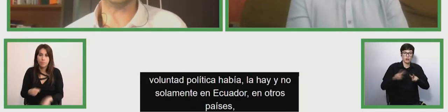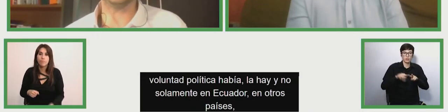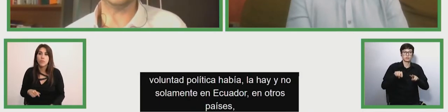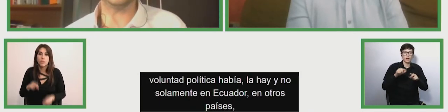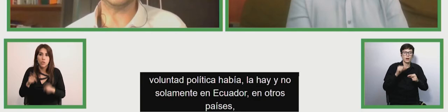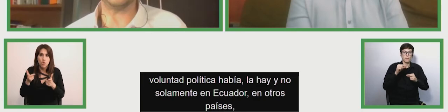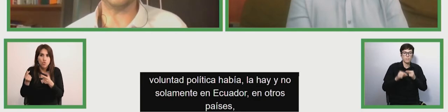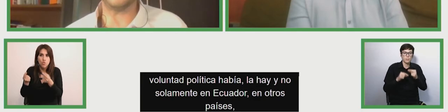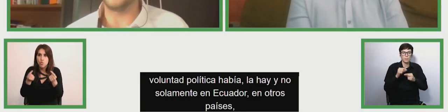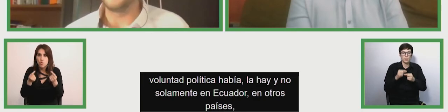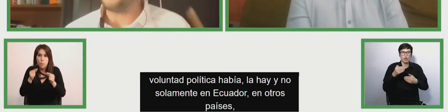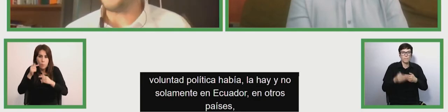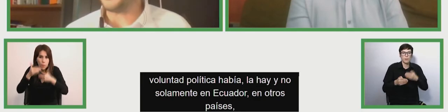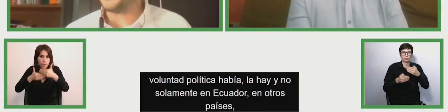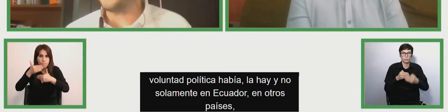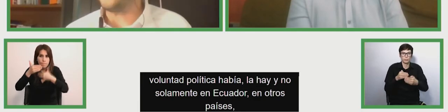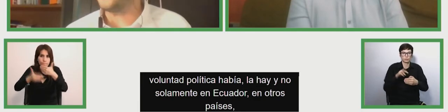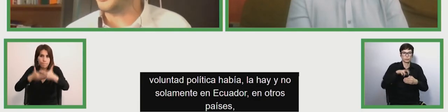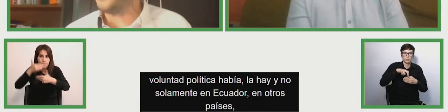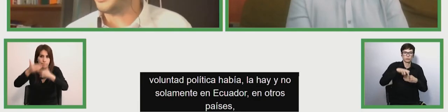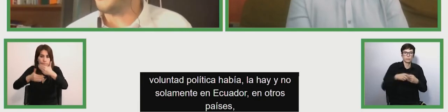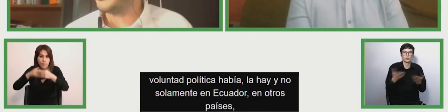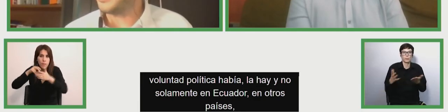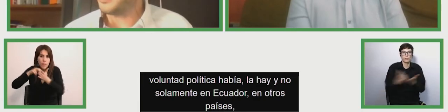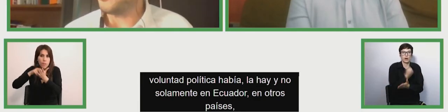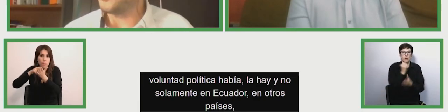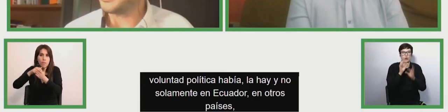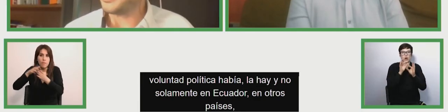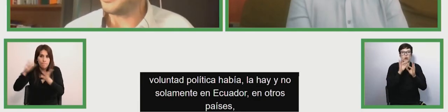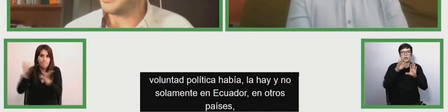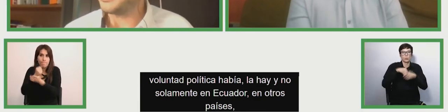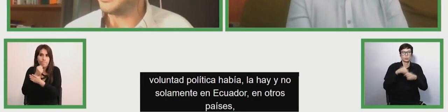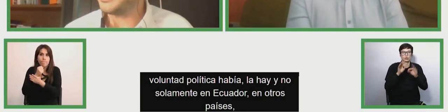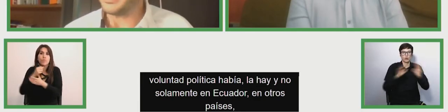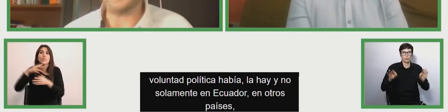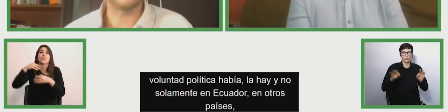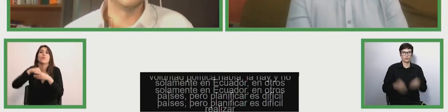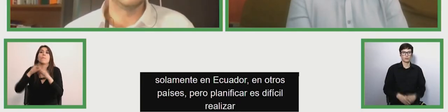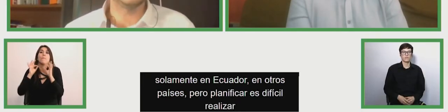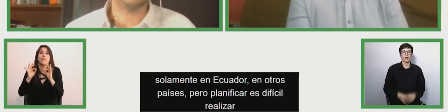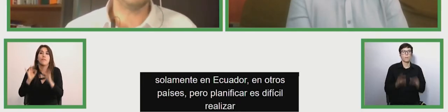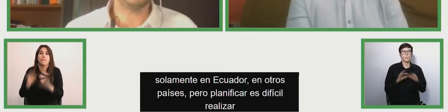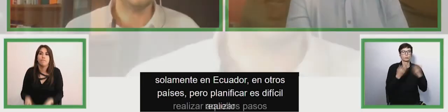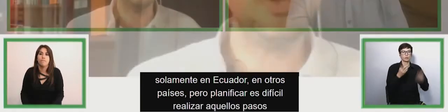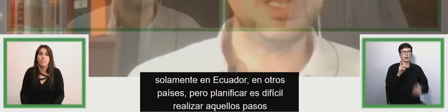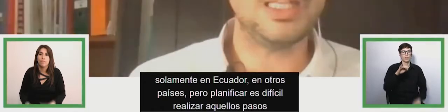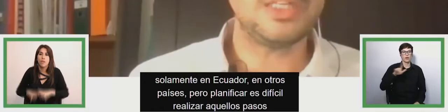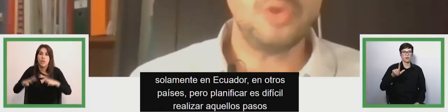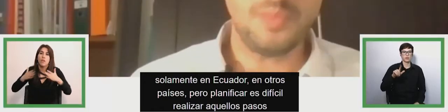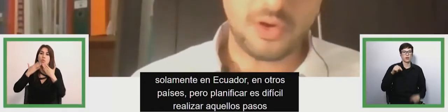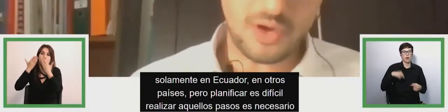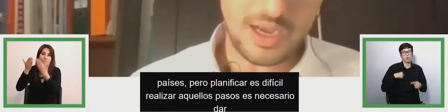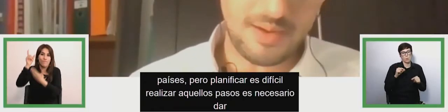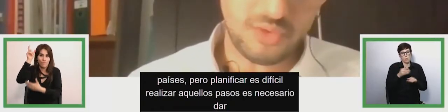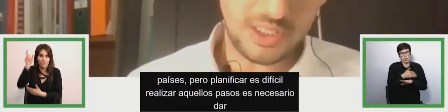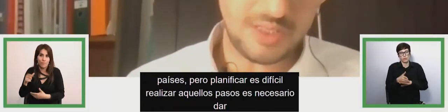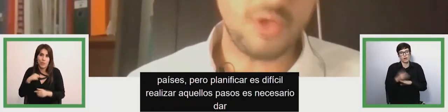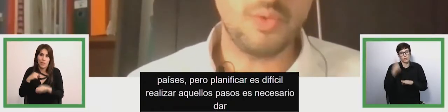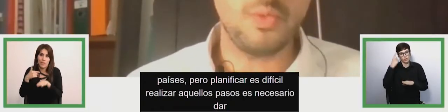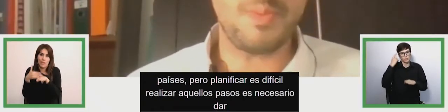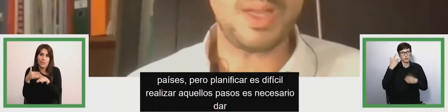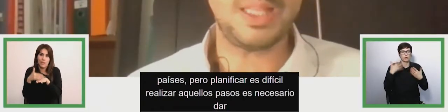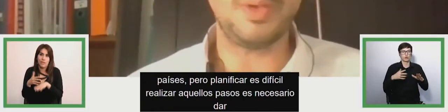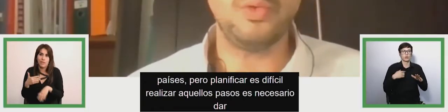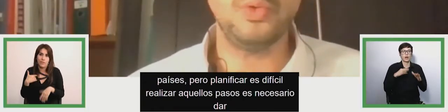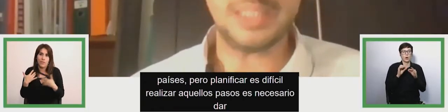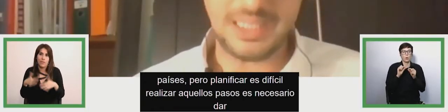pasos que es necesario dar para la inclusión educativa así que muchas gracias Daniel sé que vamos con algo de retraso pero hemos recibido